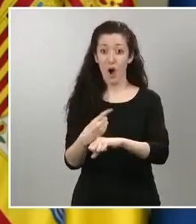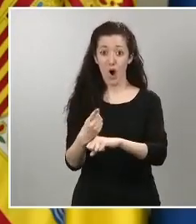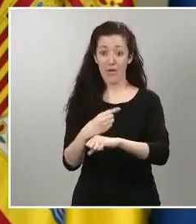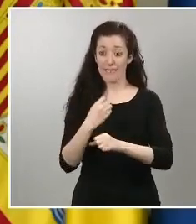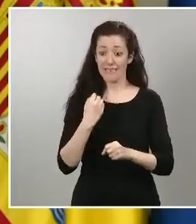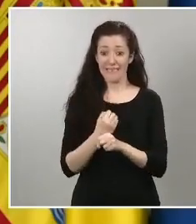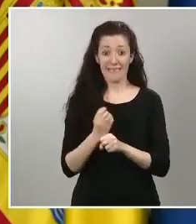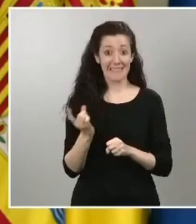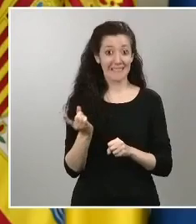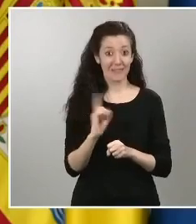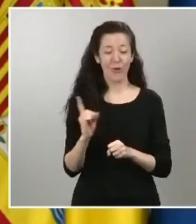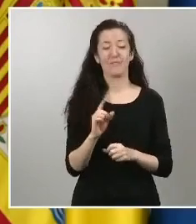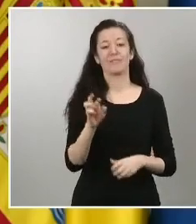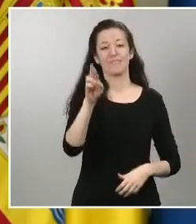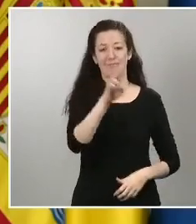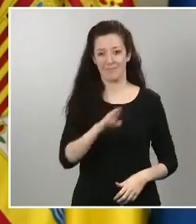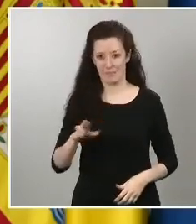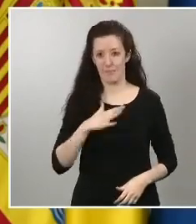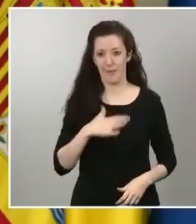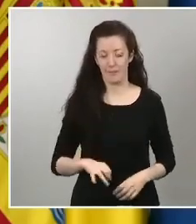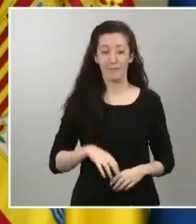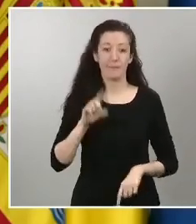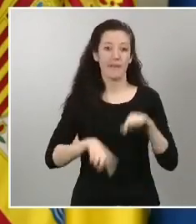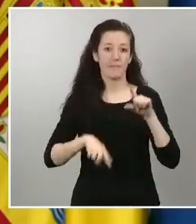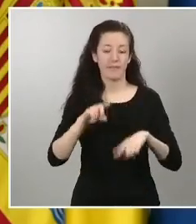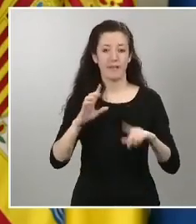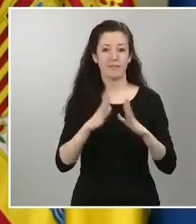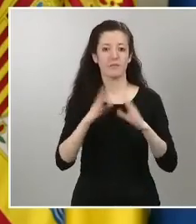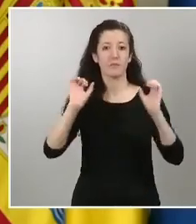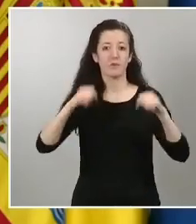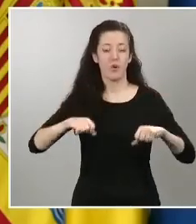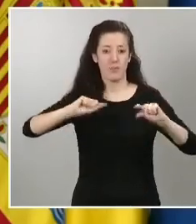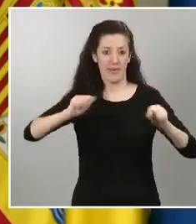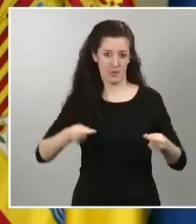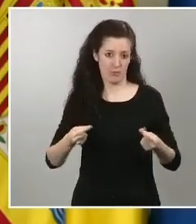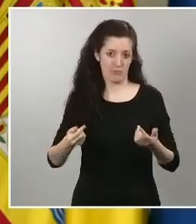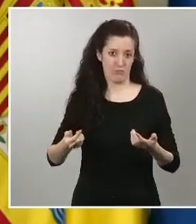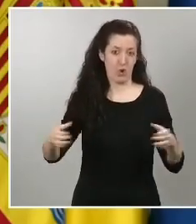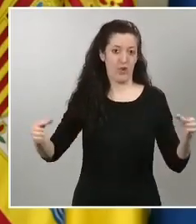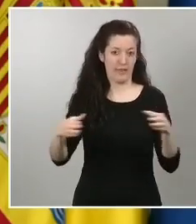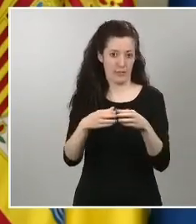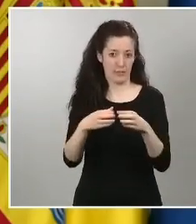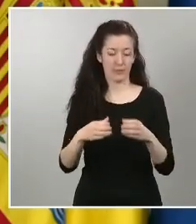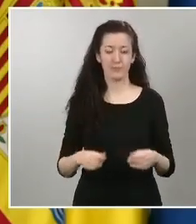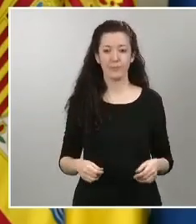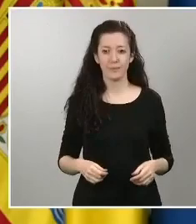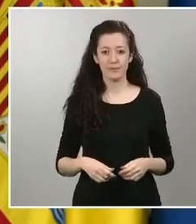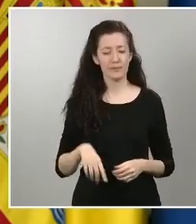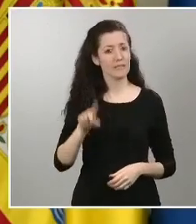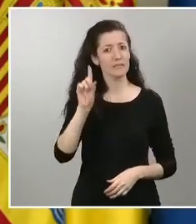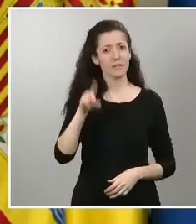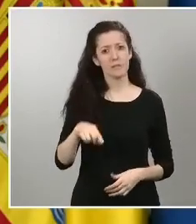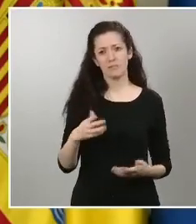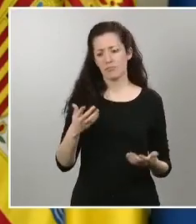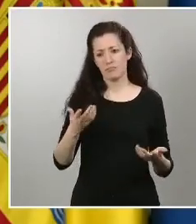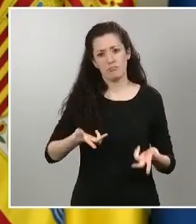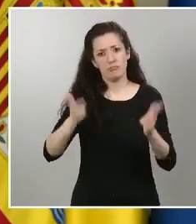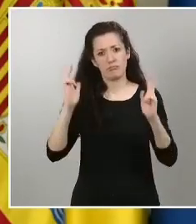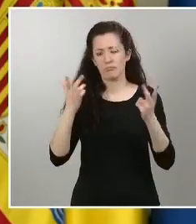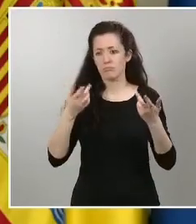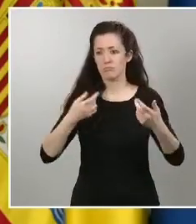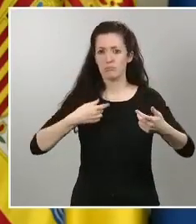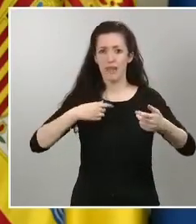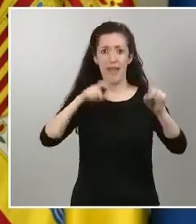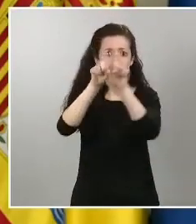colectivos también dejamos un enorme margen a la negociación en cada una de las empresas para que